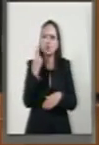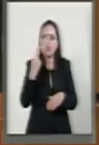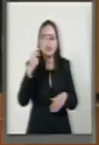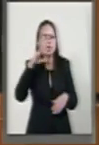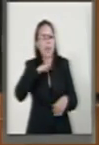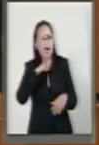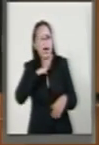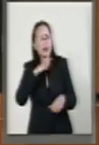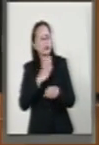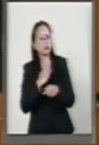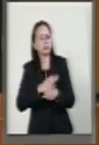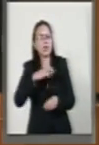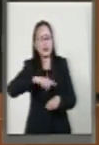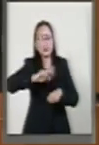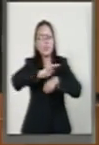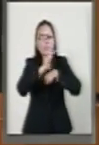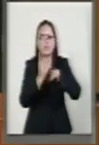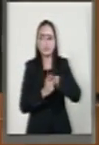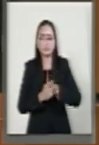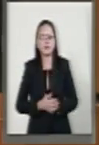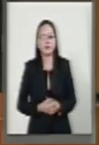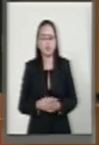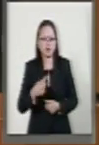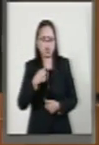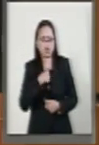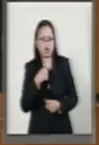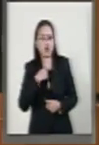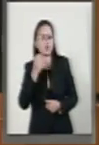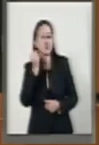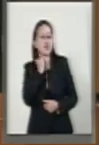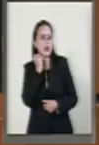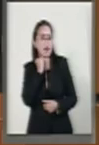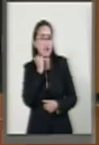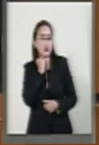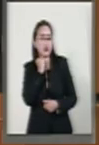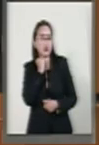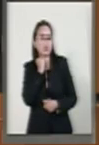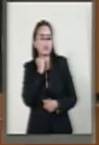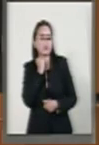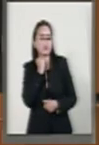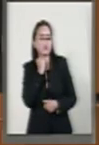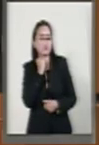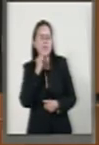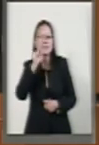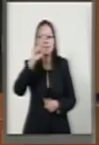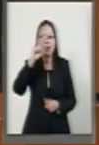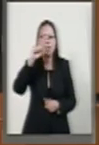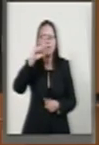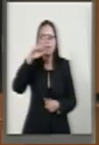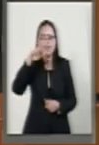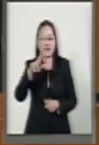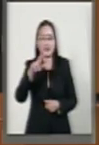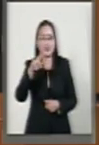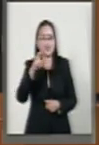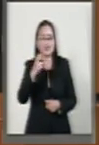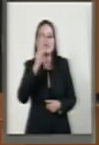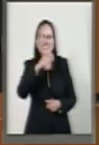actualmente. Yo soy uno de los senadores a los cuales al senador Salazar le digo monotemático.